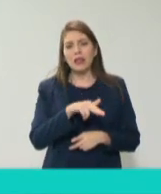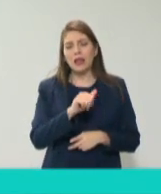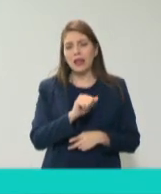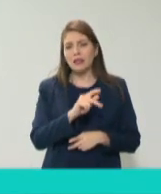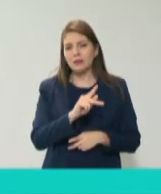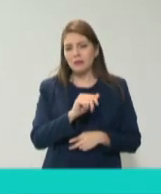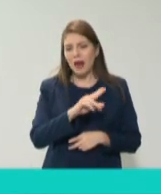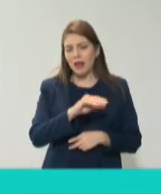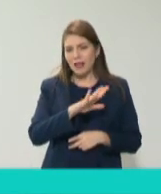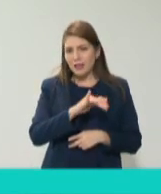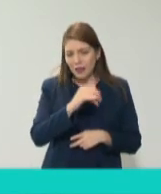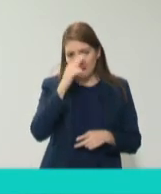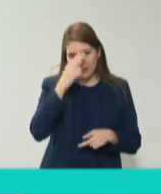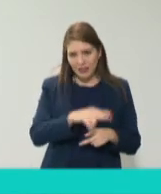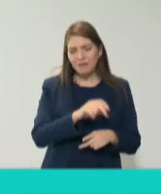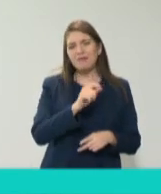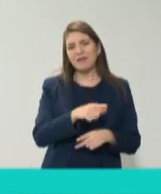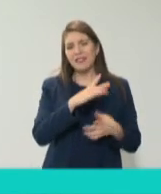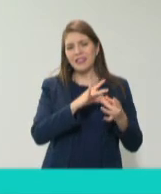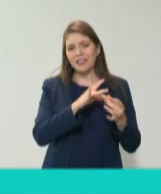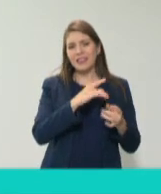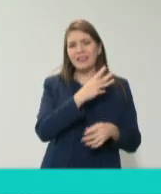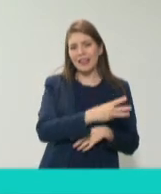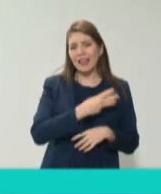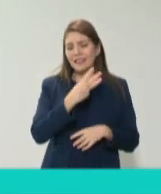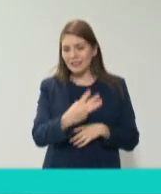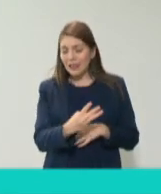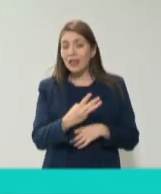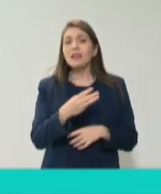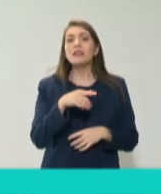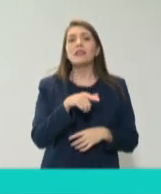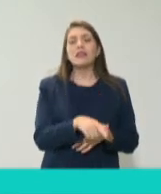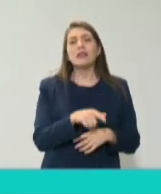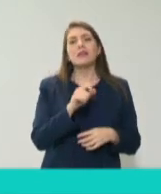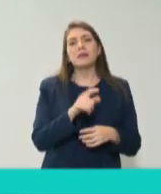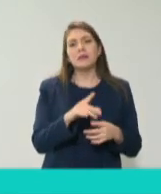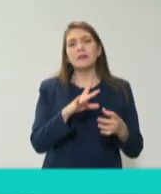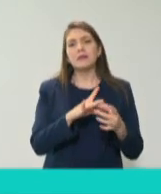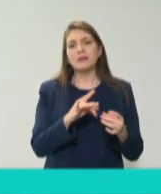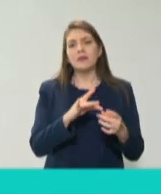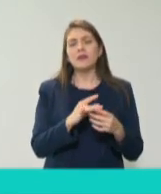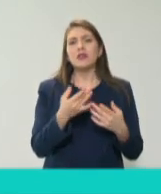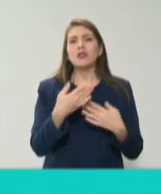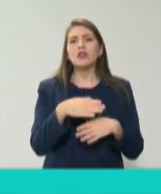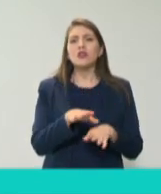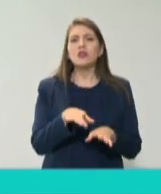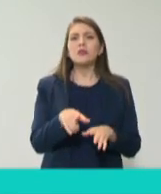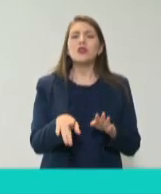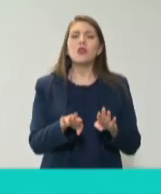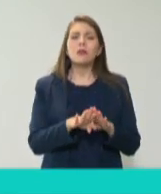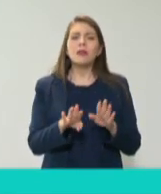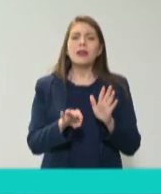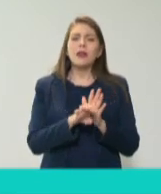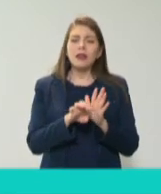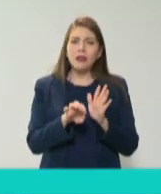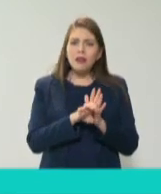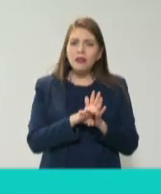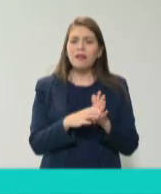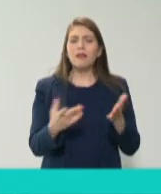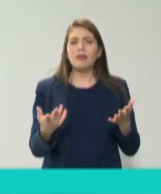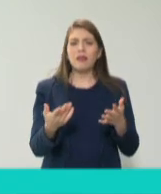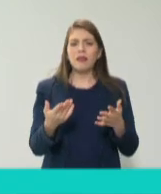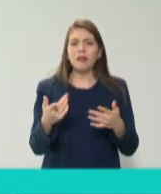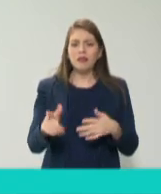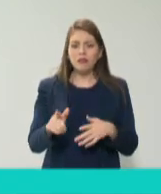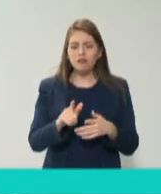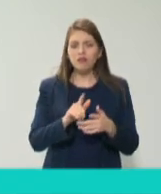el 3 de 3 y la participación social en las guarderías en el IMSS en la parte de la ética e integridad en